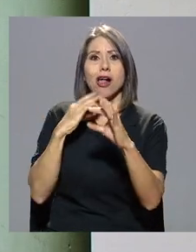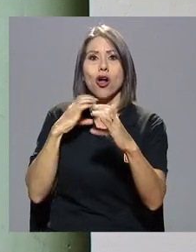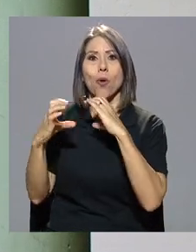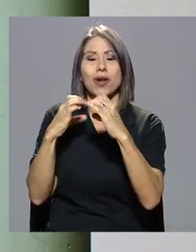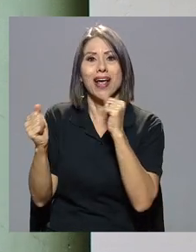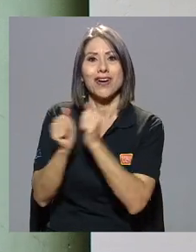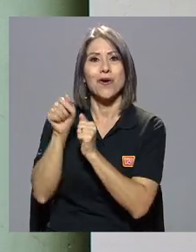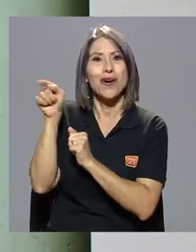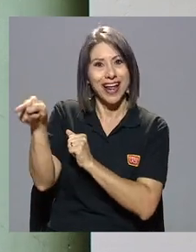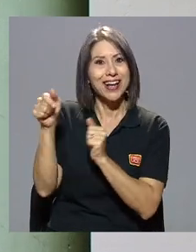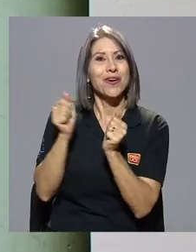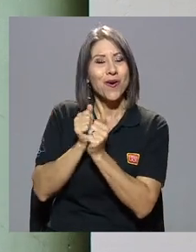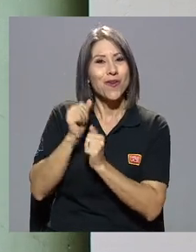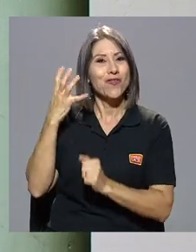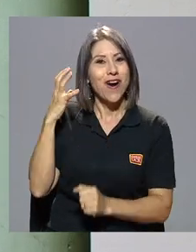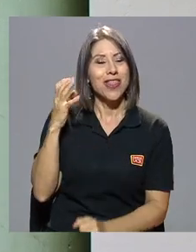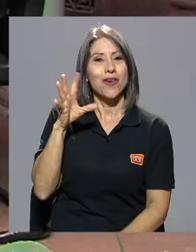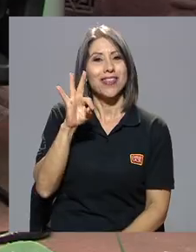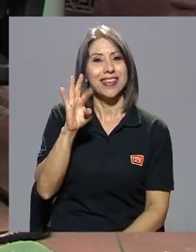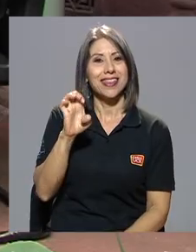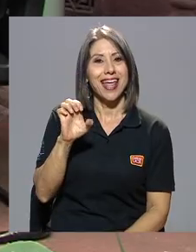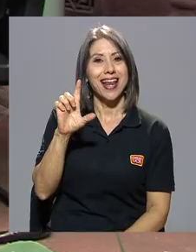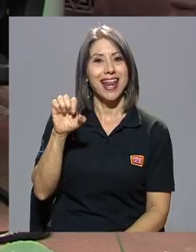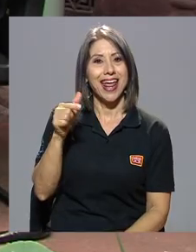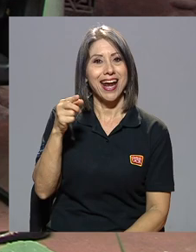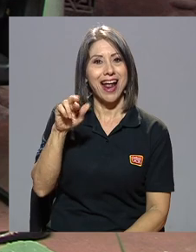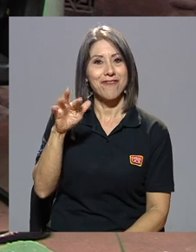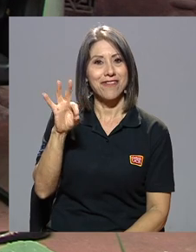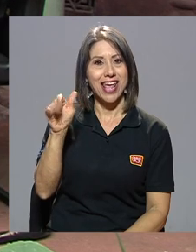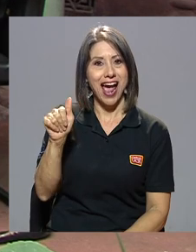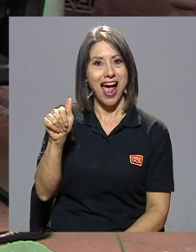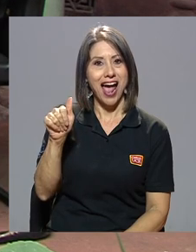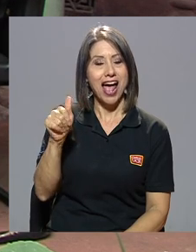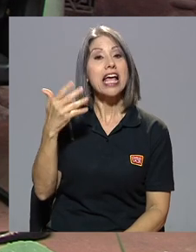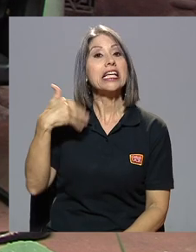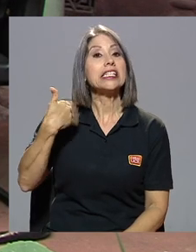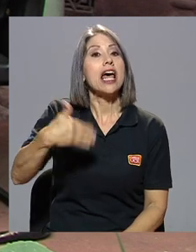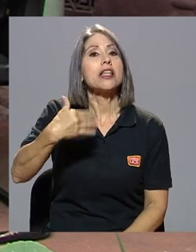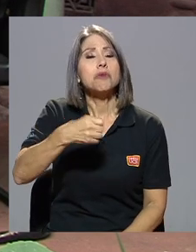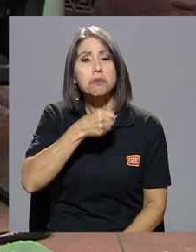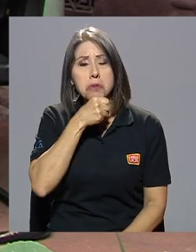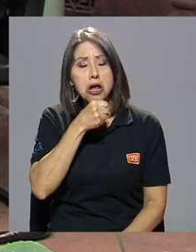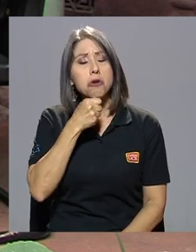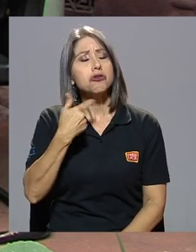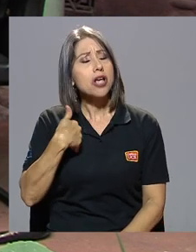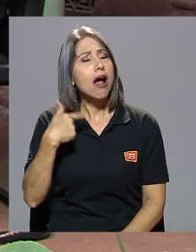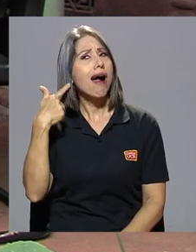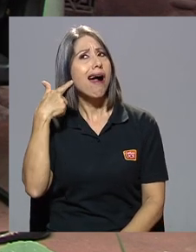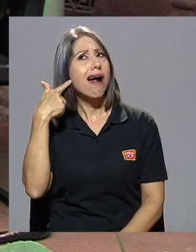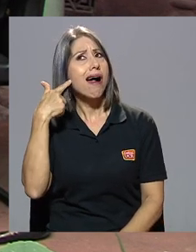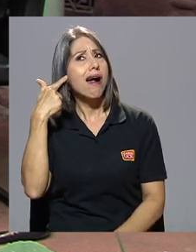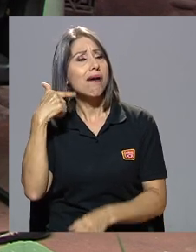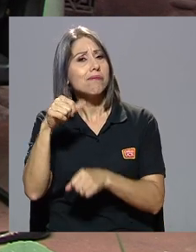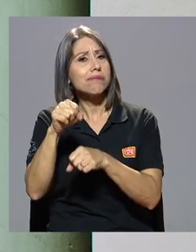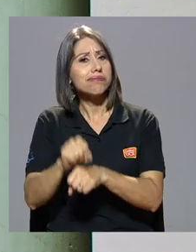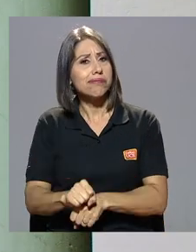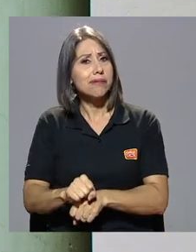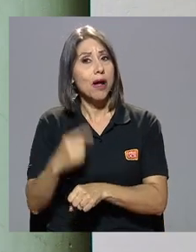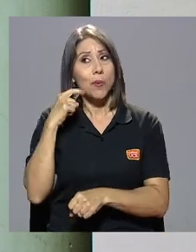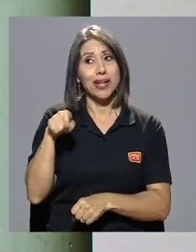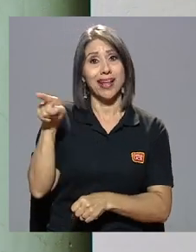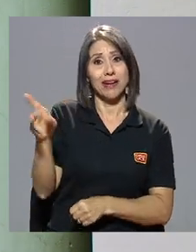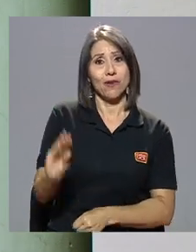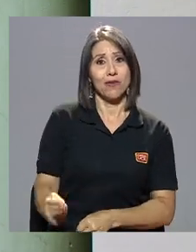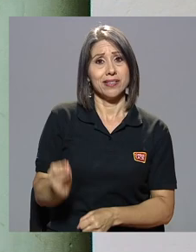con él con radiotelegrafía. viejo ya tenía el oído acostumbrado, porque él en